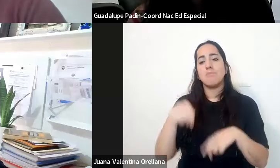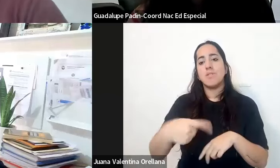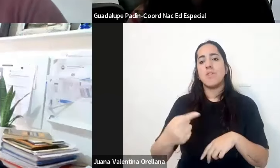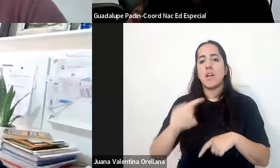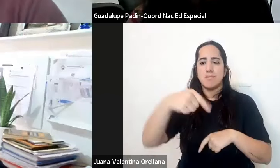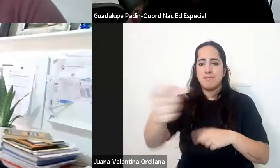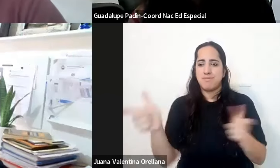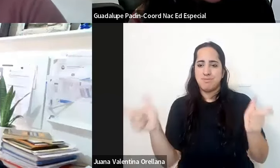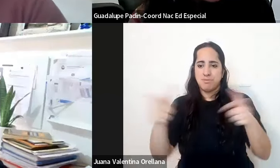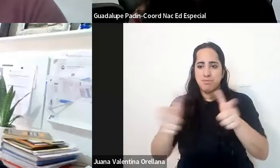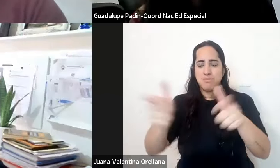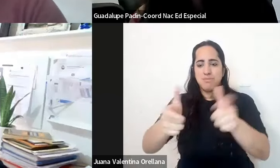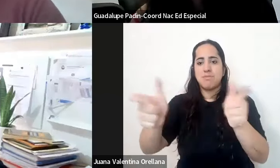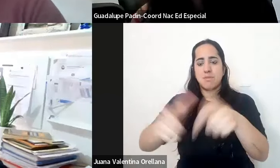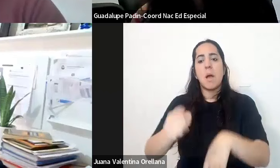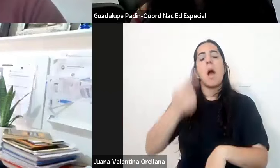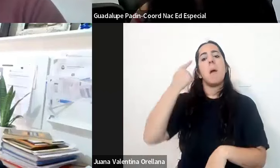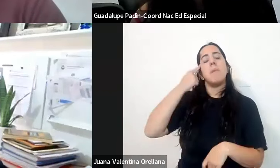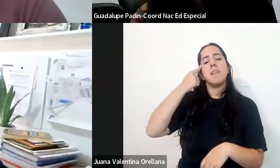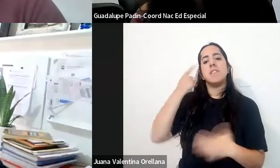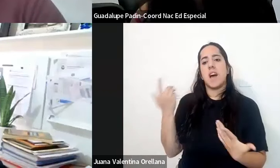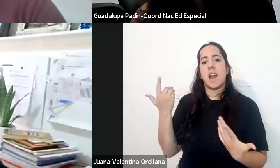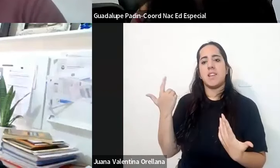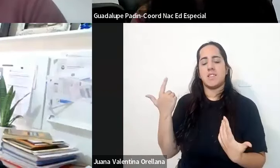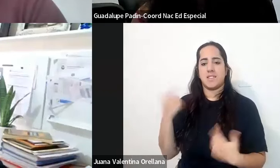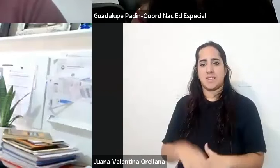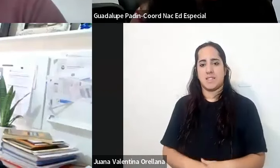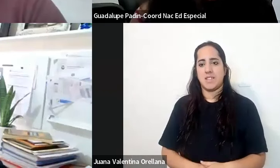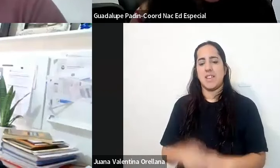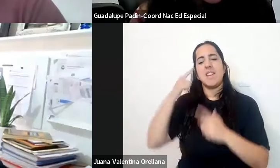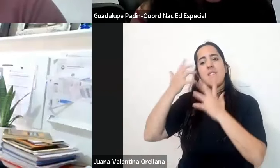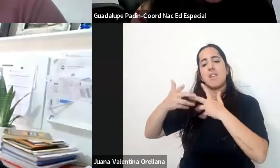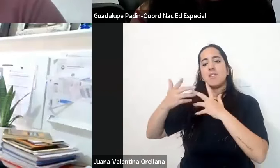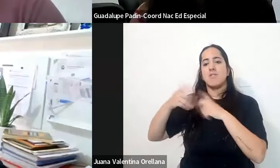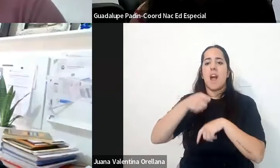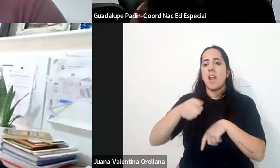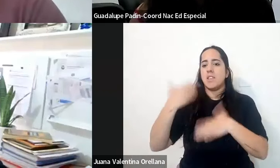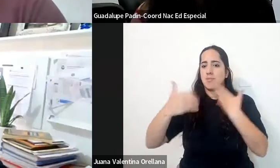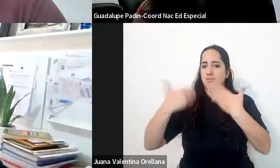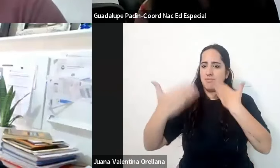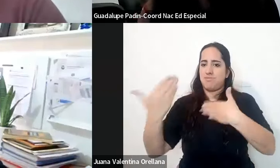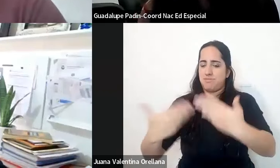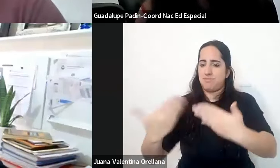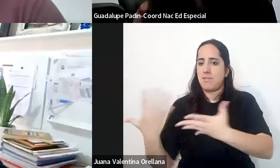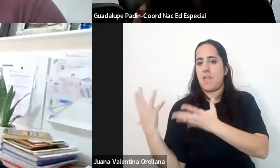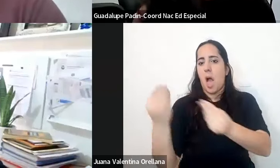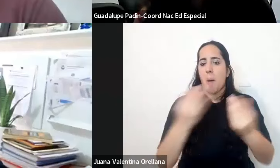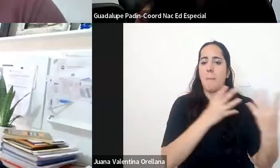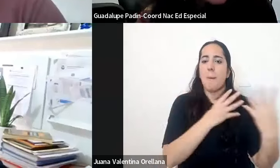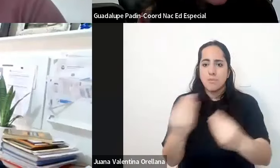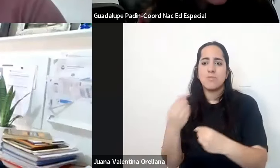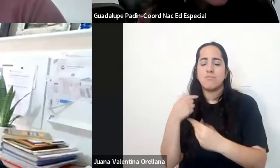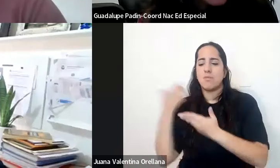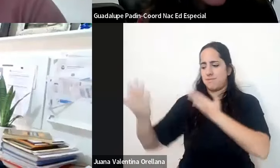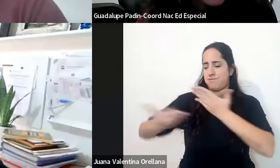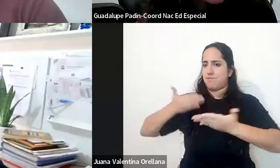encuentros para pensar repensar y esperamos construir en este sentido con los aportes que de distintas visiones